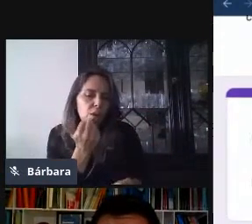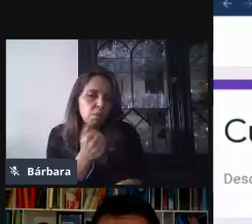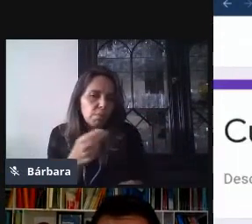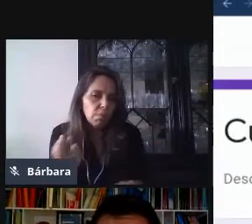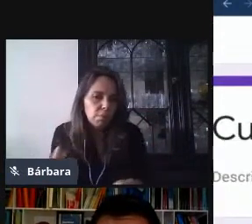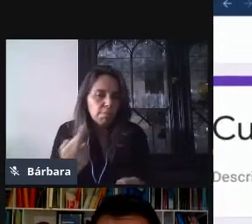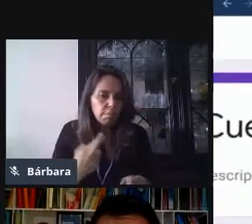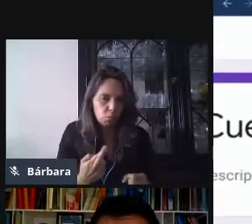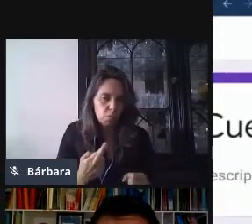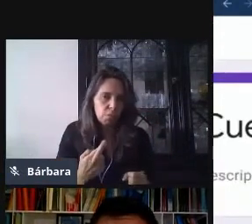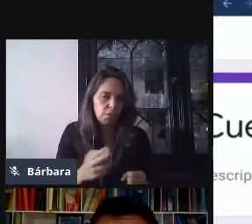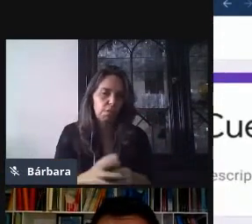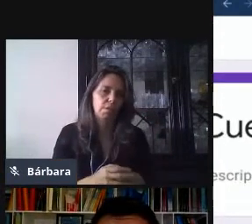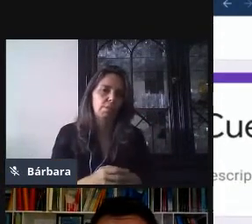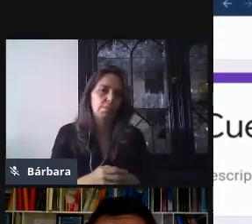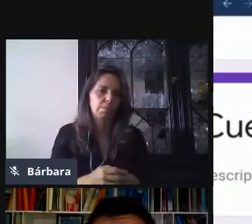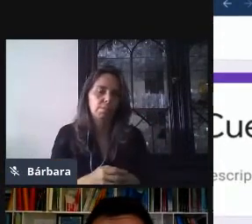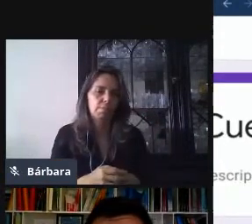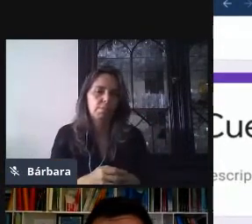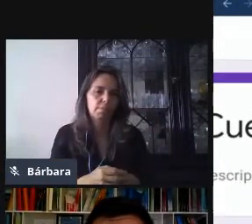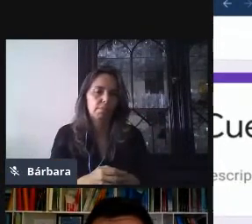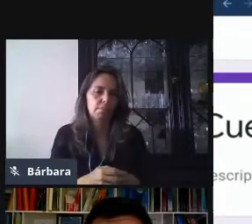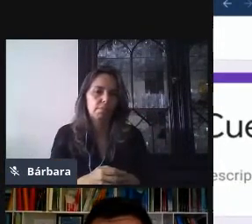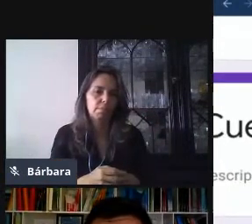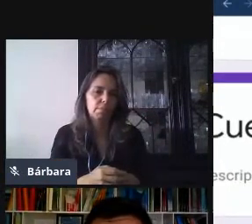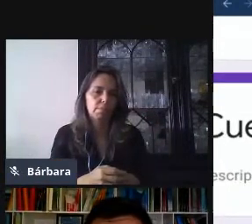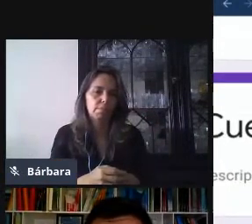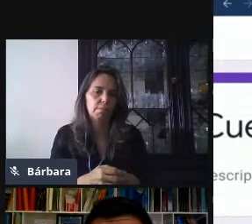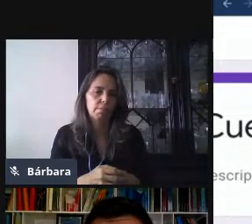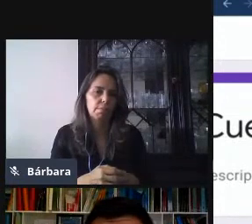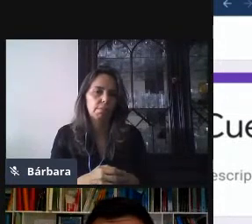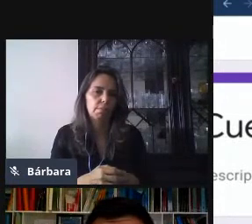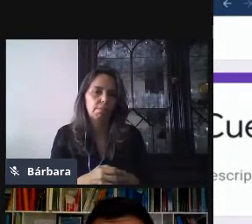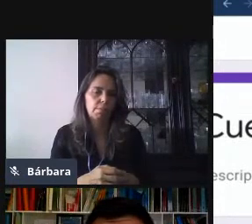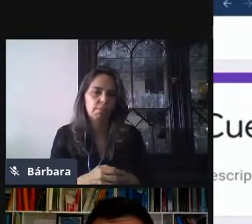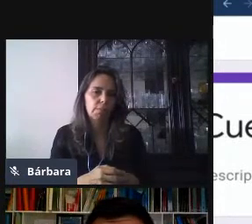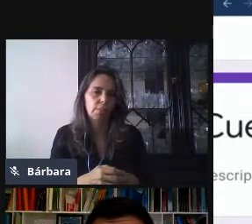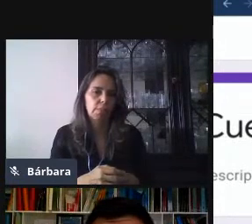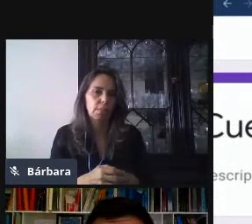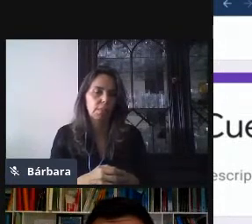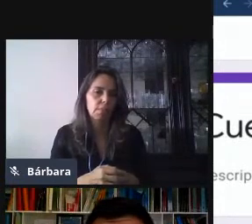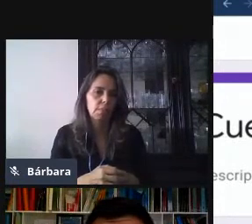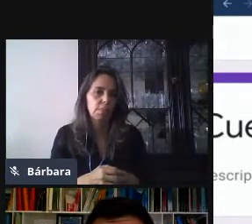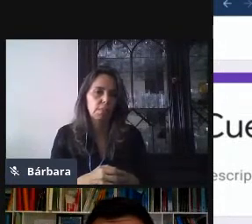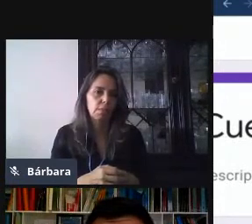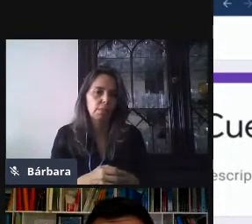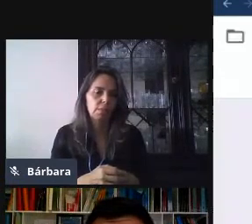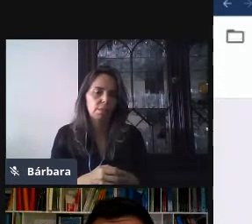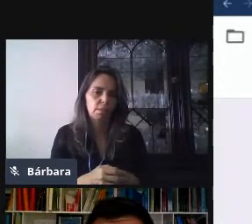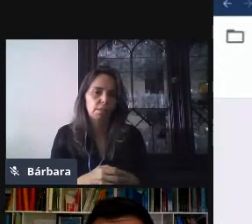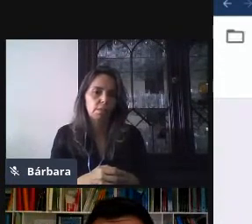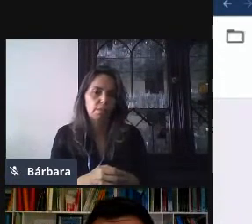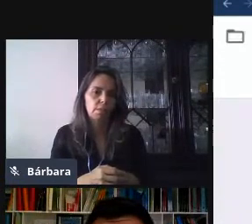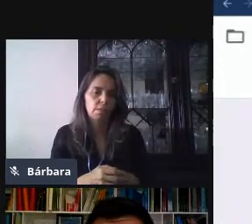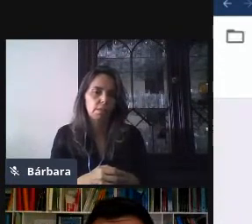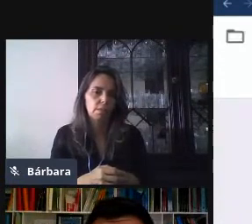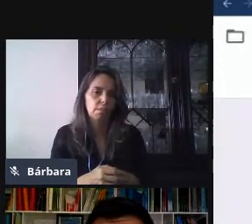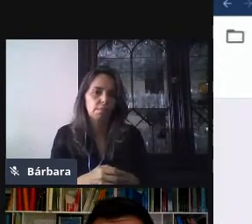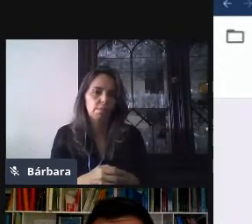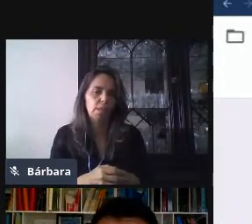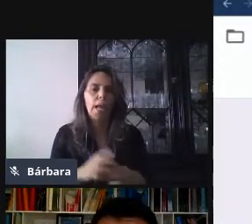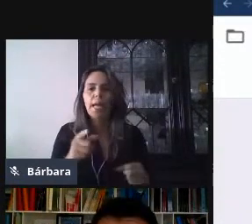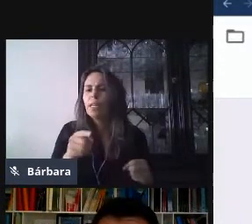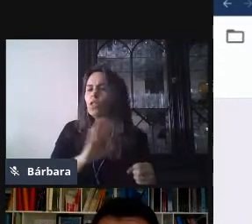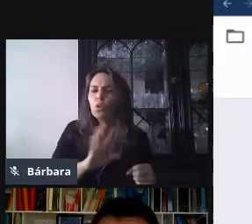para mi pregunta. En este caso, no se espanten si el momento que ustedes colocan la pregunta y cambia el tipo de